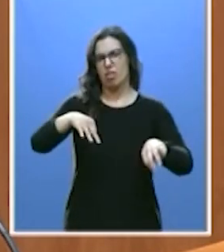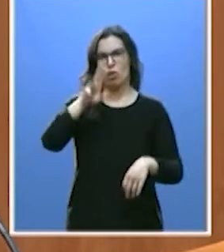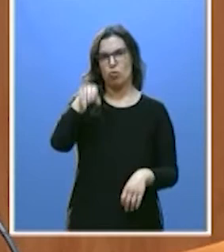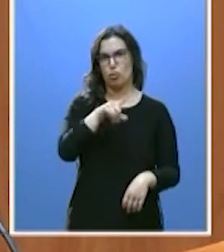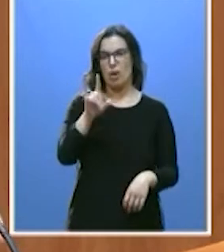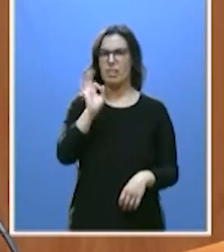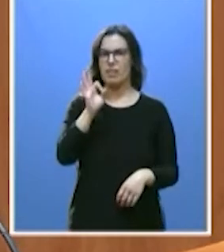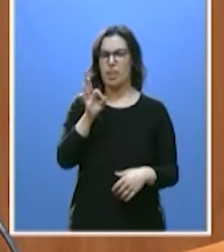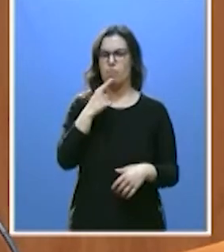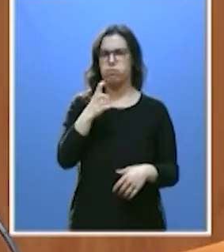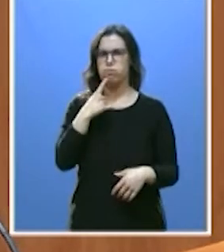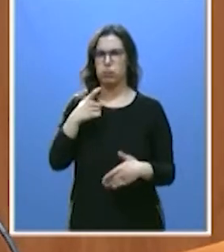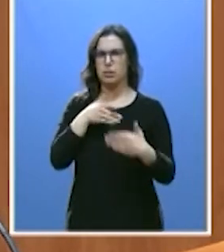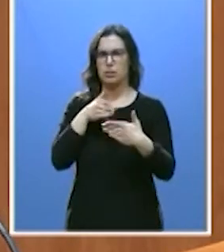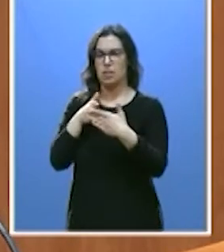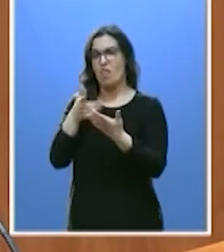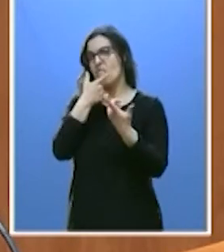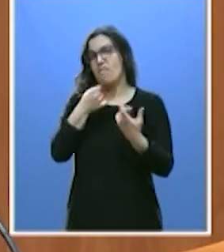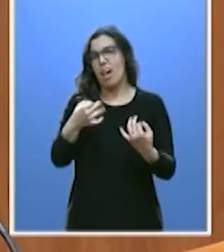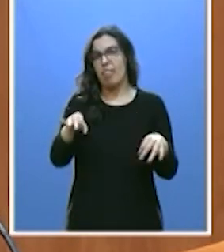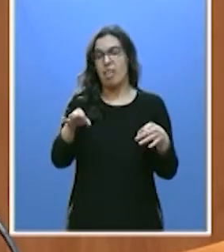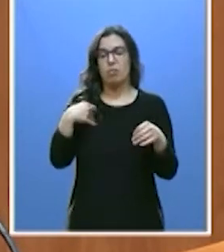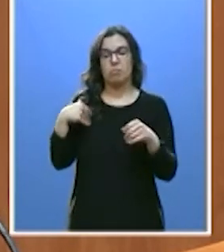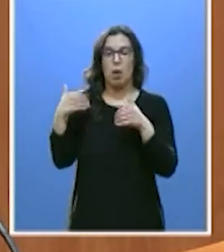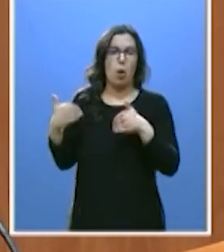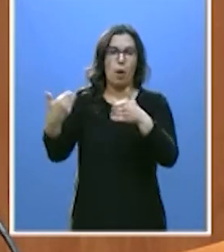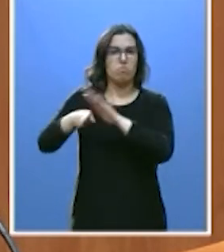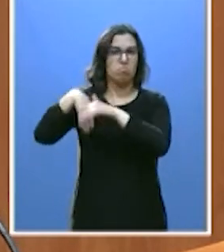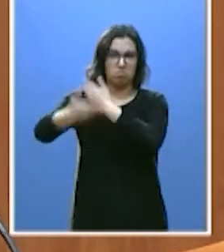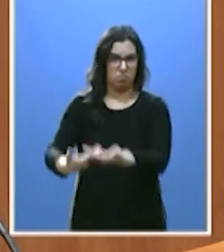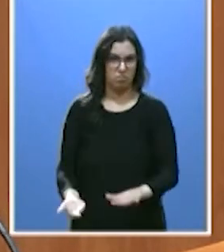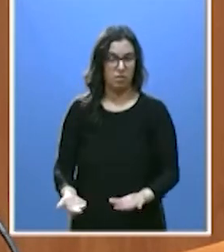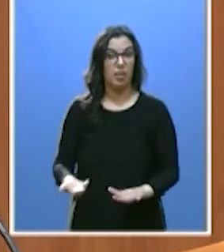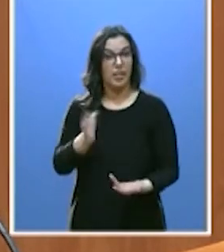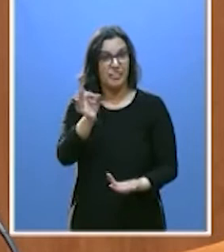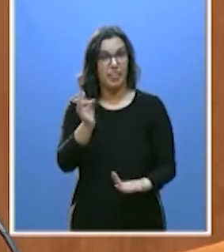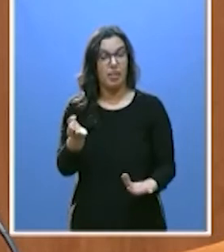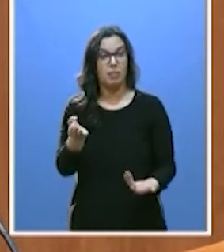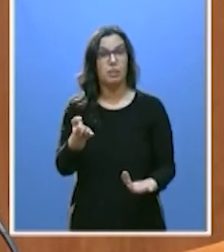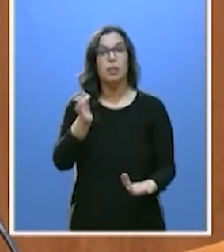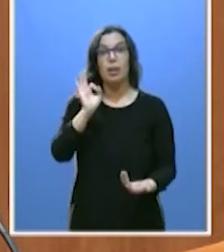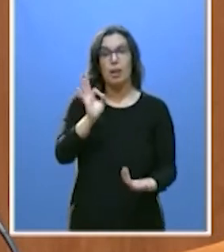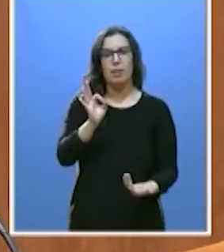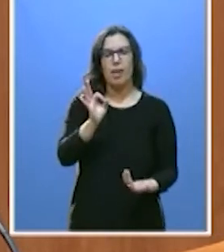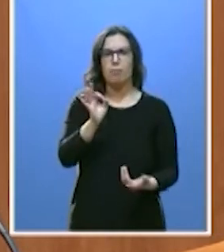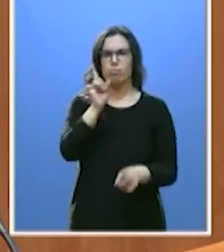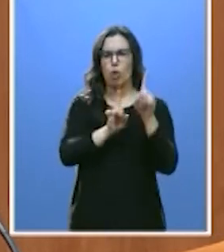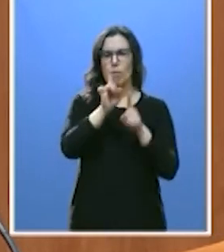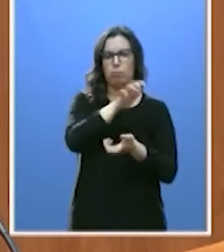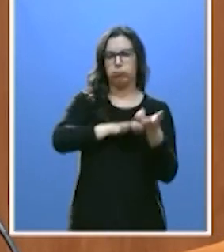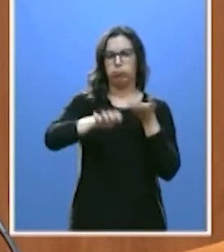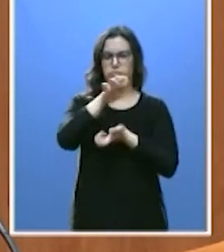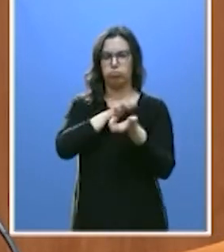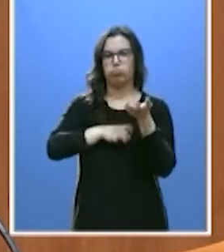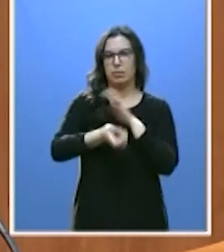resistencias y que era más fácil dejar las cosas como estaban. Es verdad que hemos generado polémicas. Si no